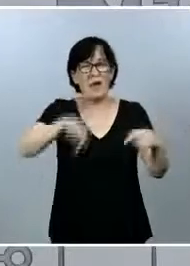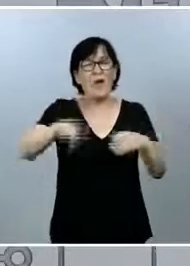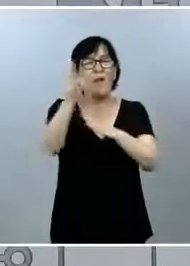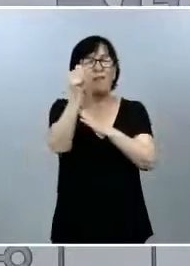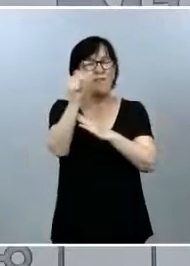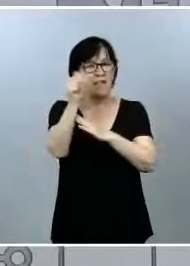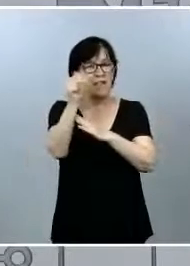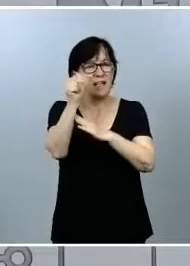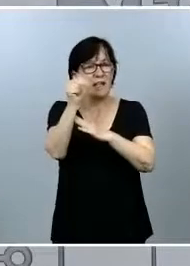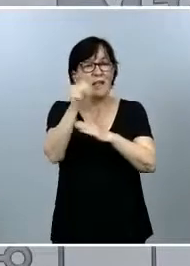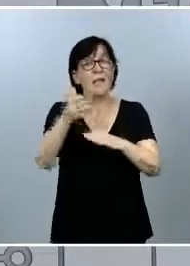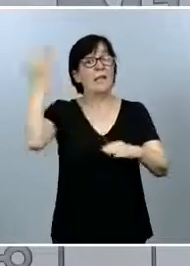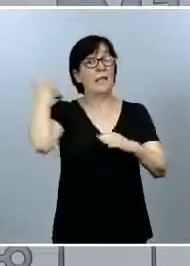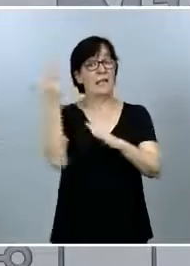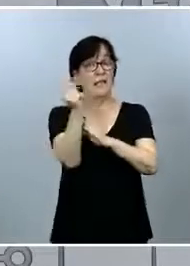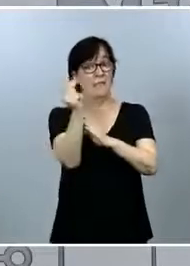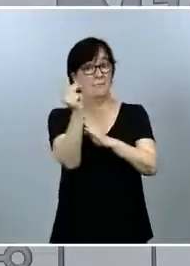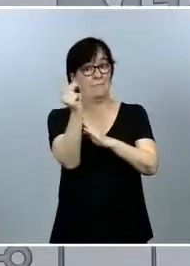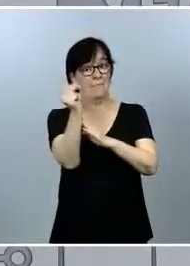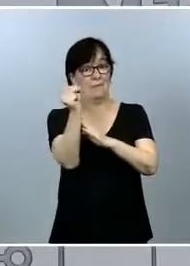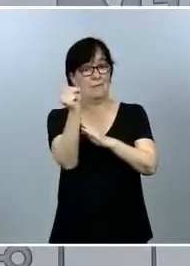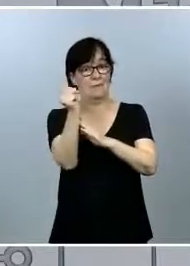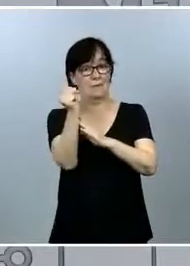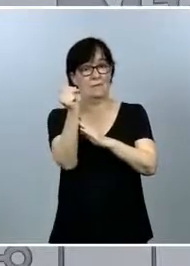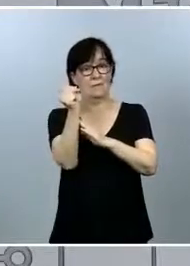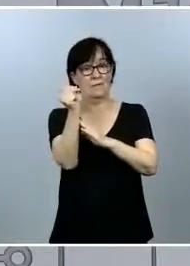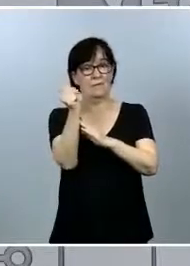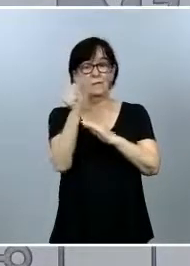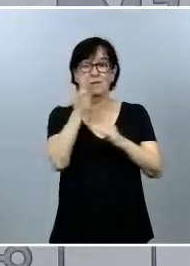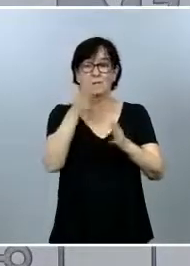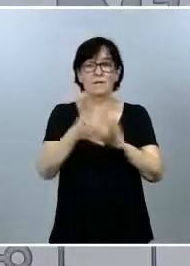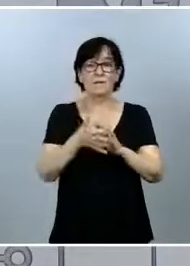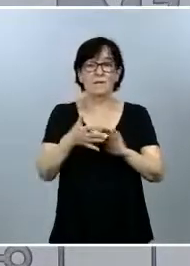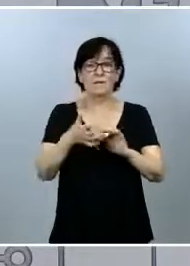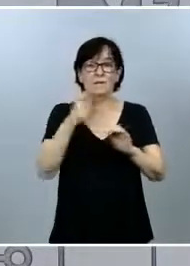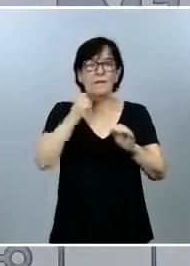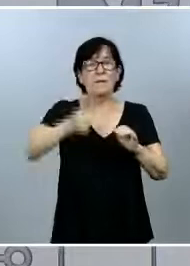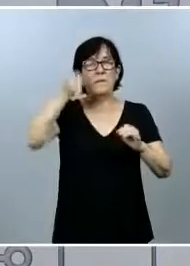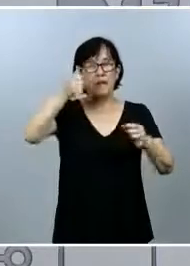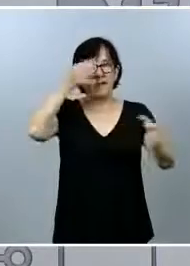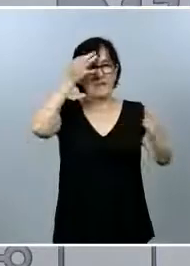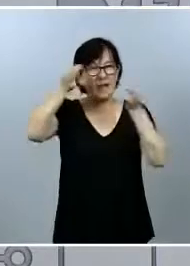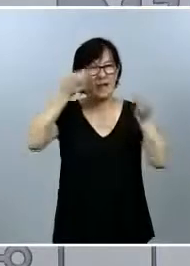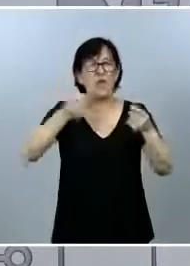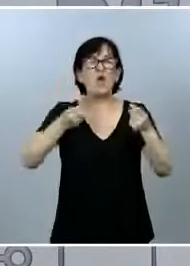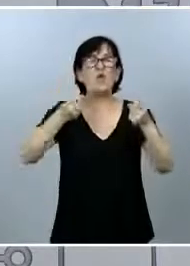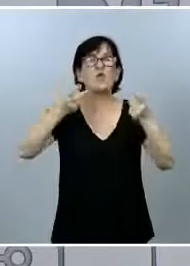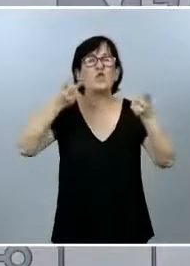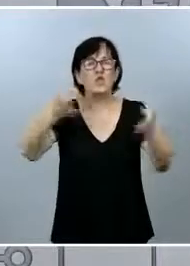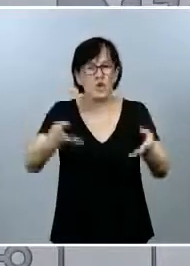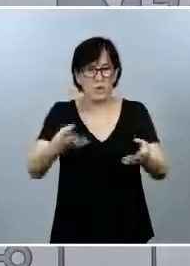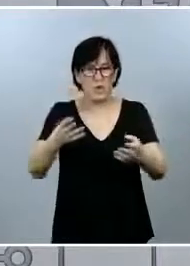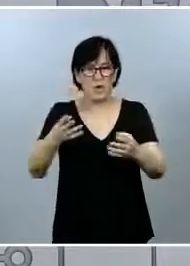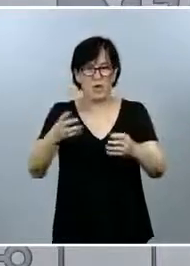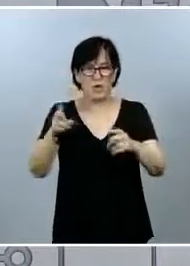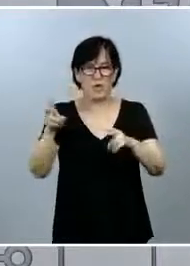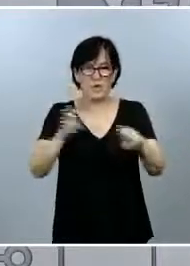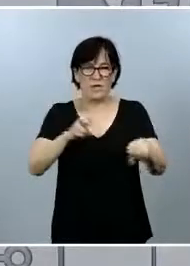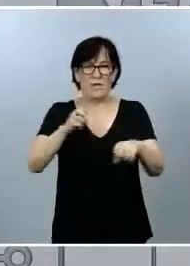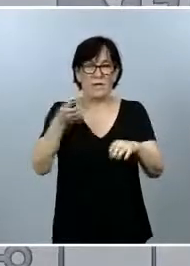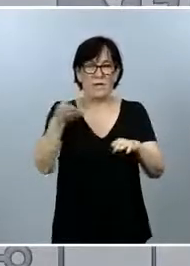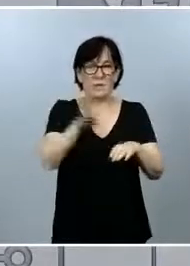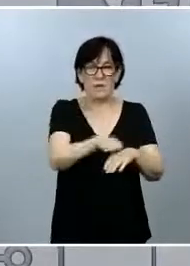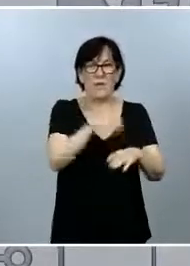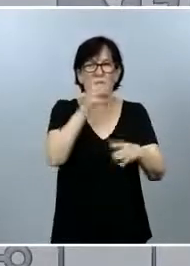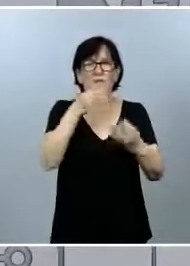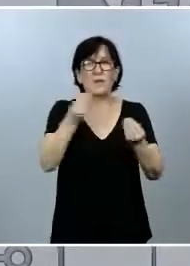como ya hicimos el viernes pasado, vamos a hablar de más datos que el número de casos y el número de fallecidos. Hoy voy a empezar